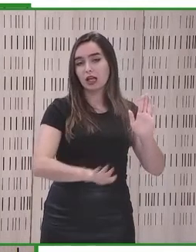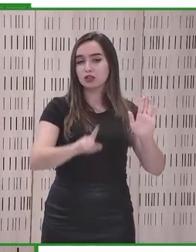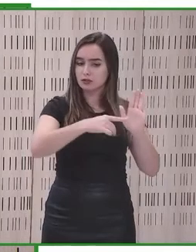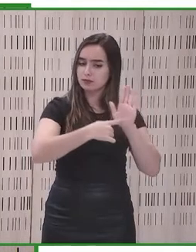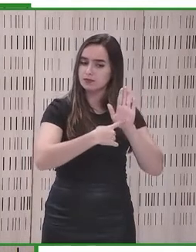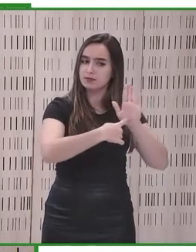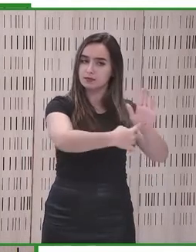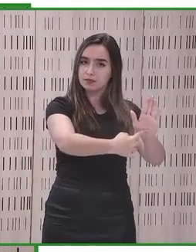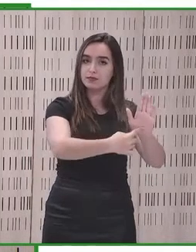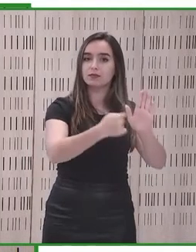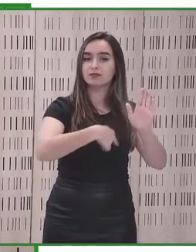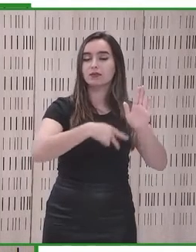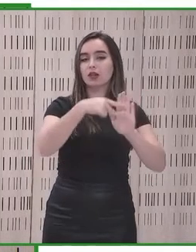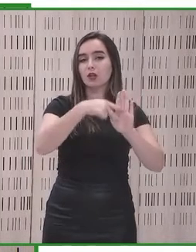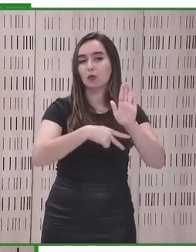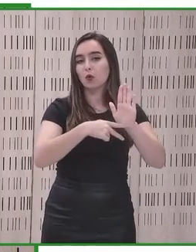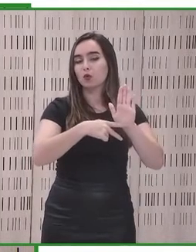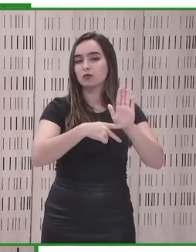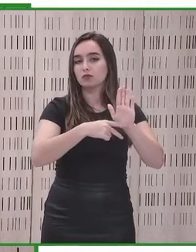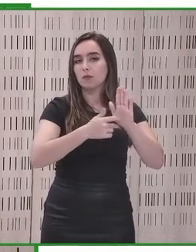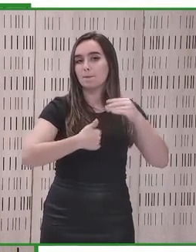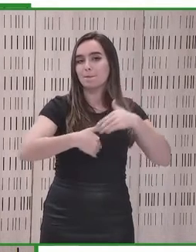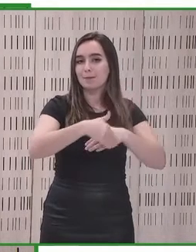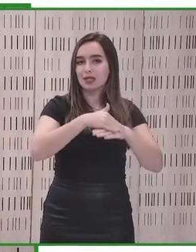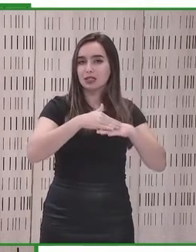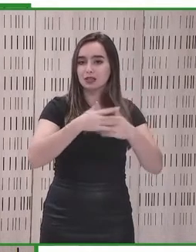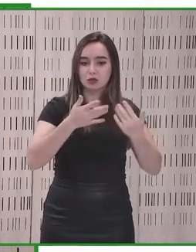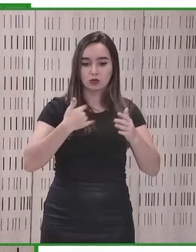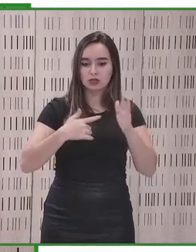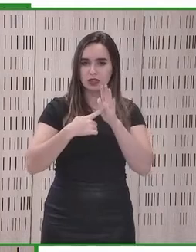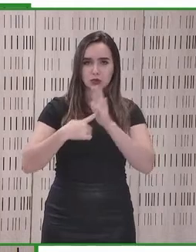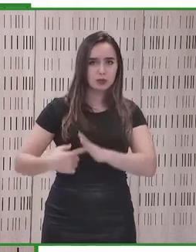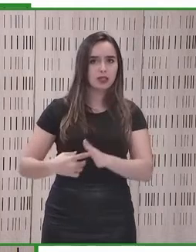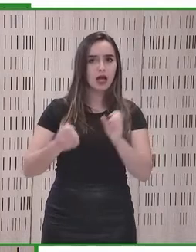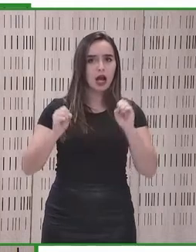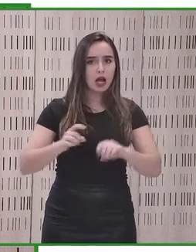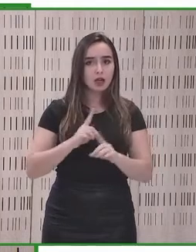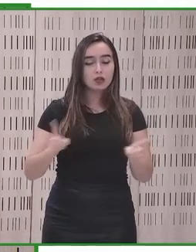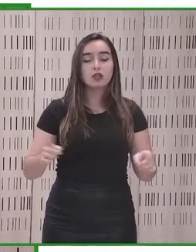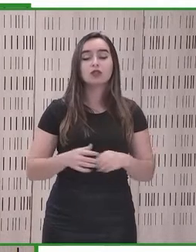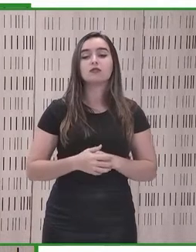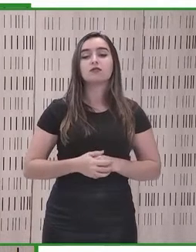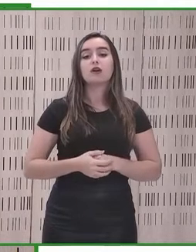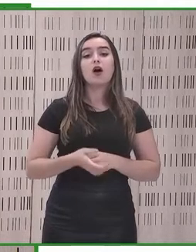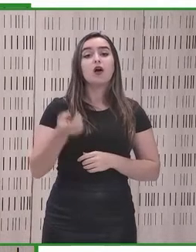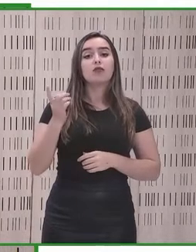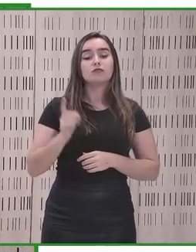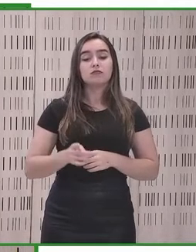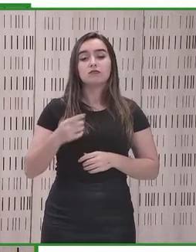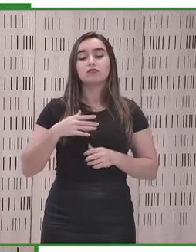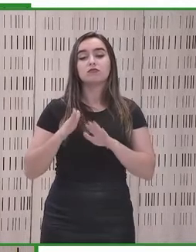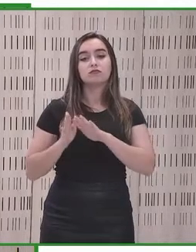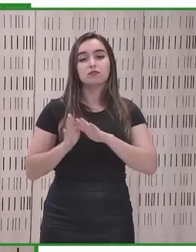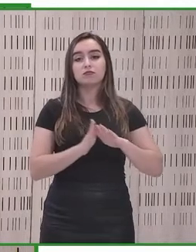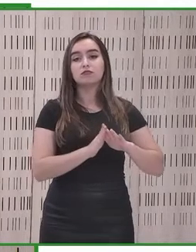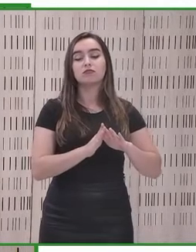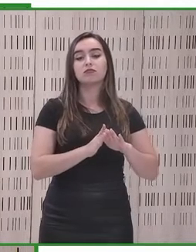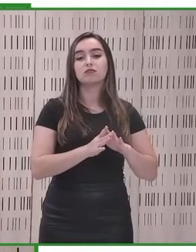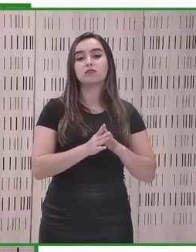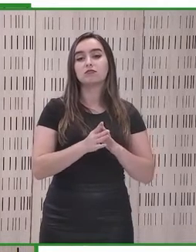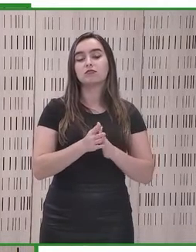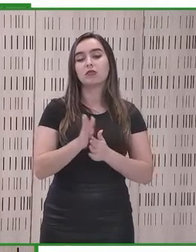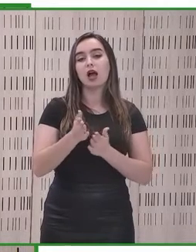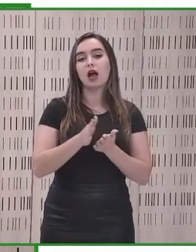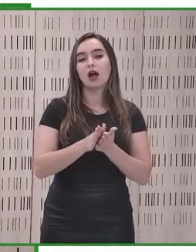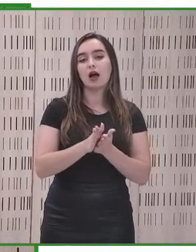esta norma fundamental de no discriminación, por otro lado, tras la adopción del Acta Europea de